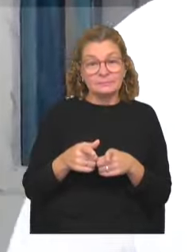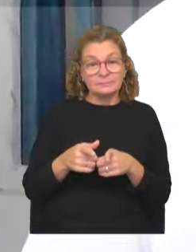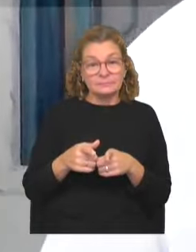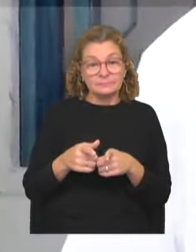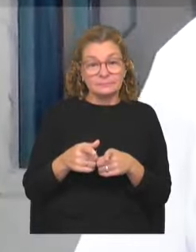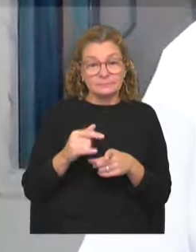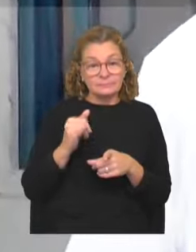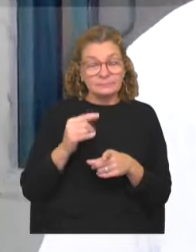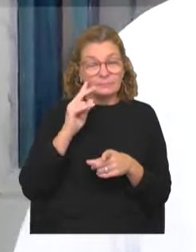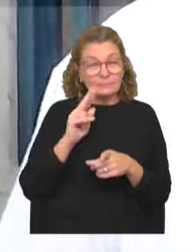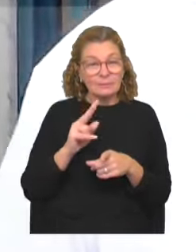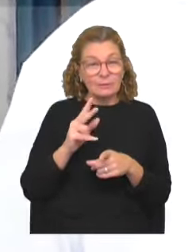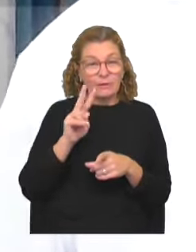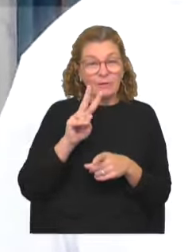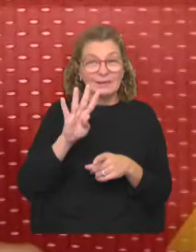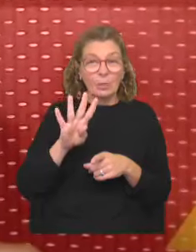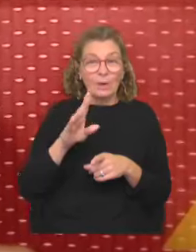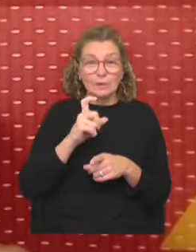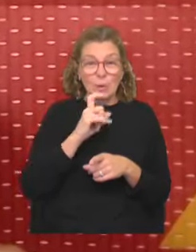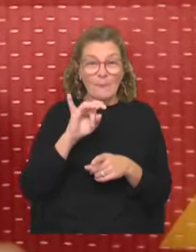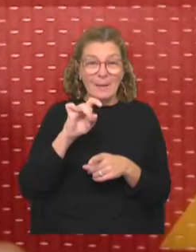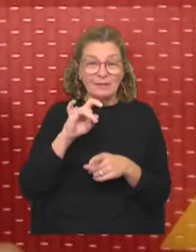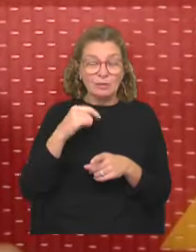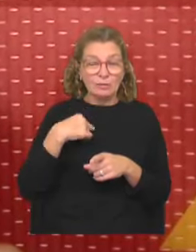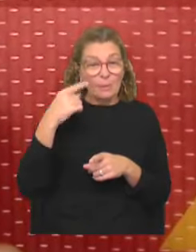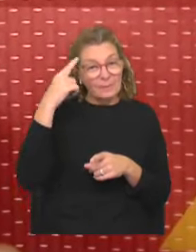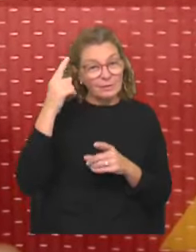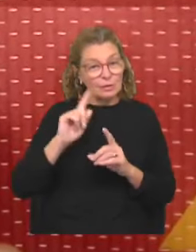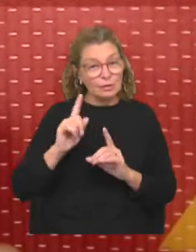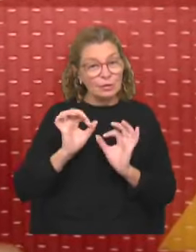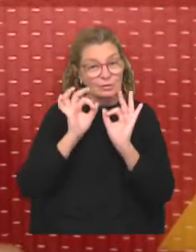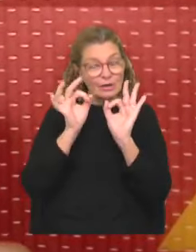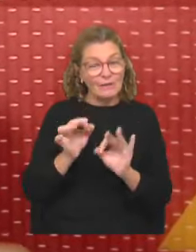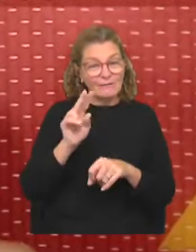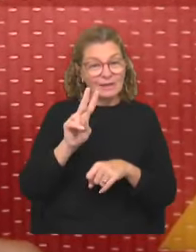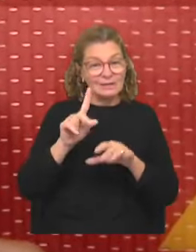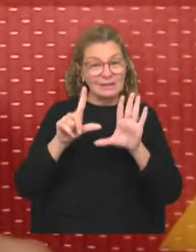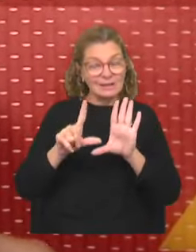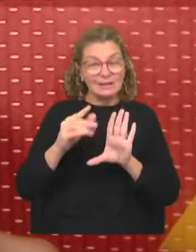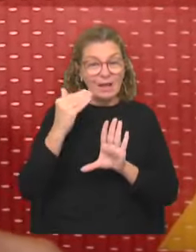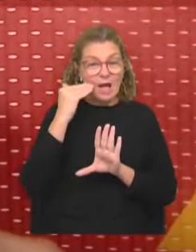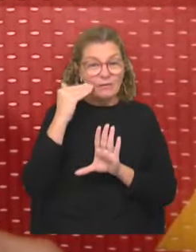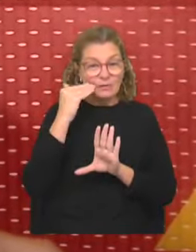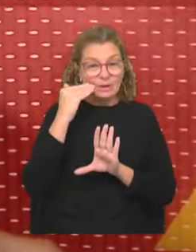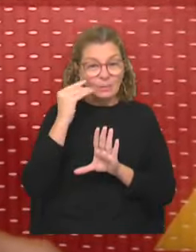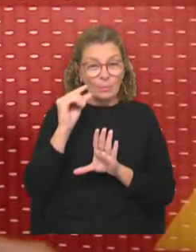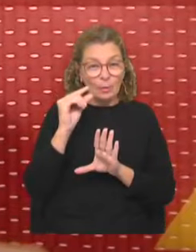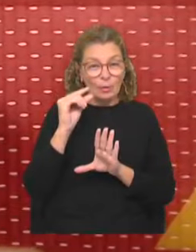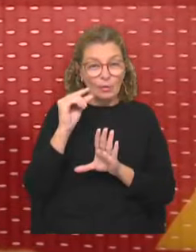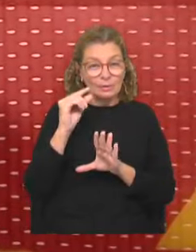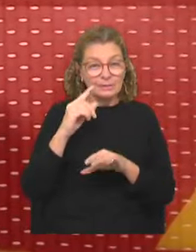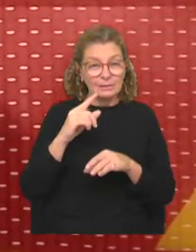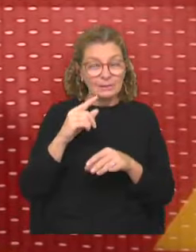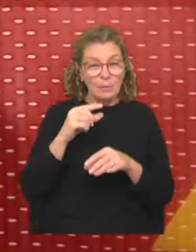Y ahí tendríamos hasta el 24 de mayo. Yo pienso que si no se llegara el 27 de abril, va a ser por muy poco y en